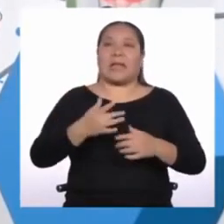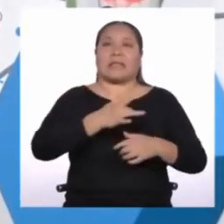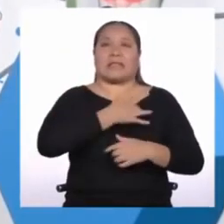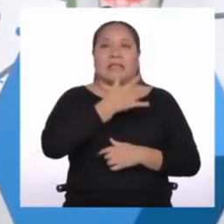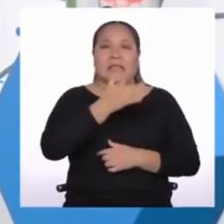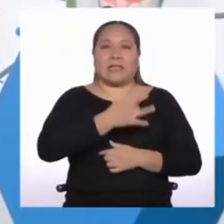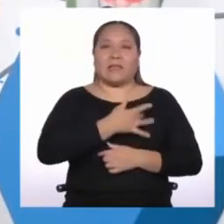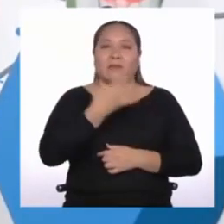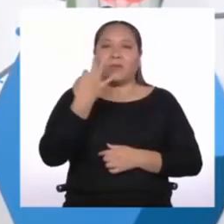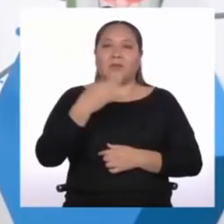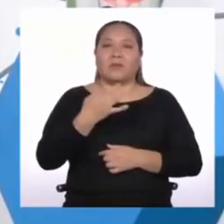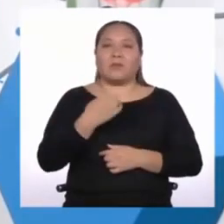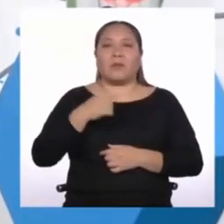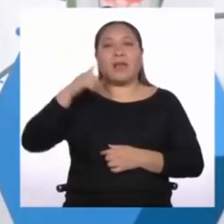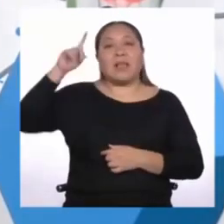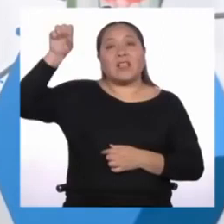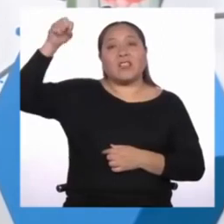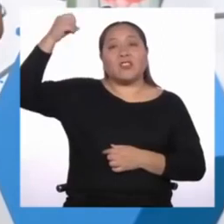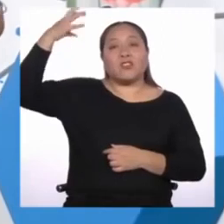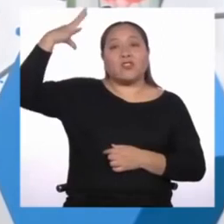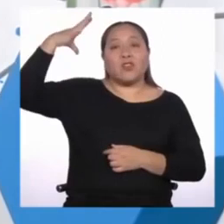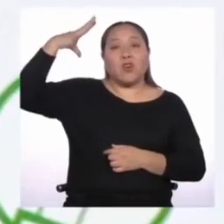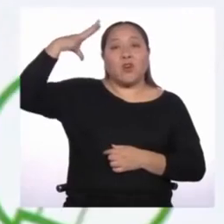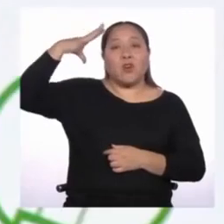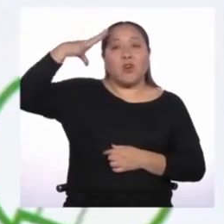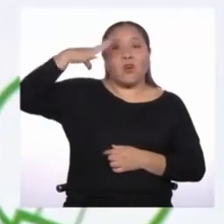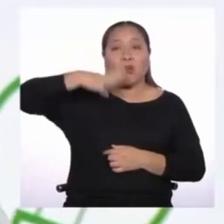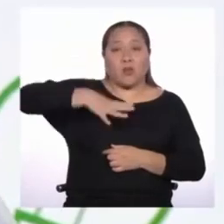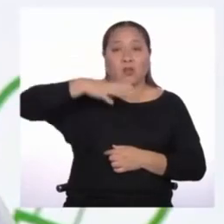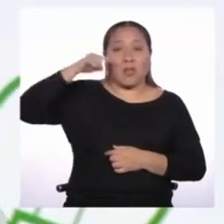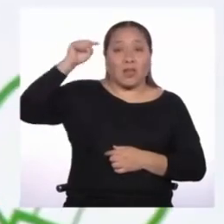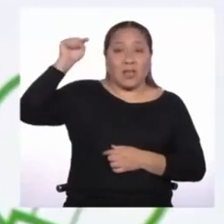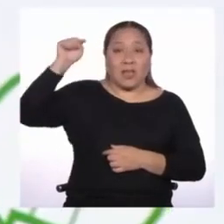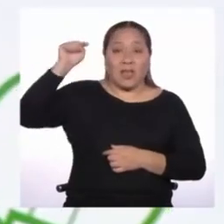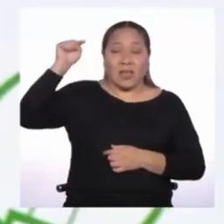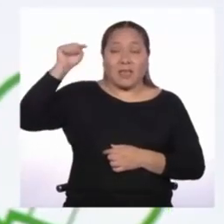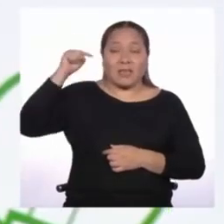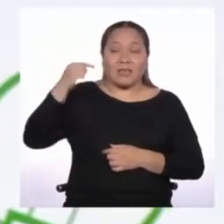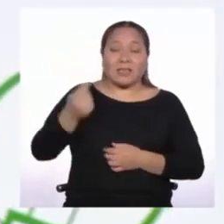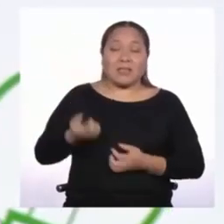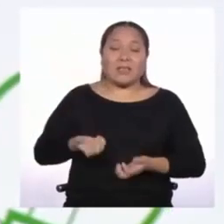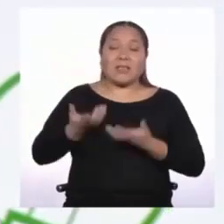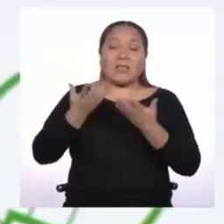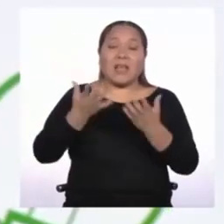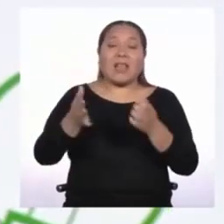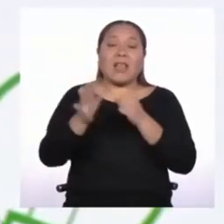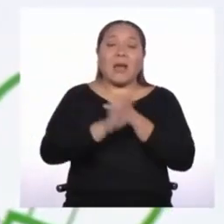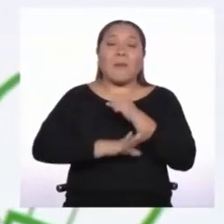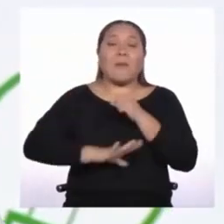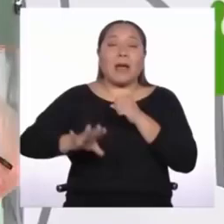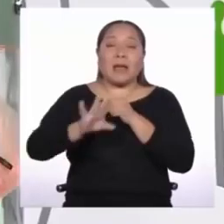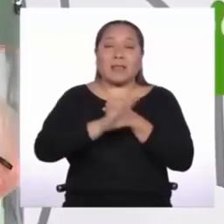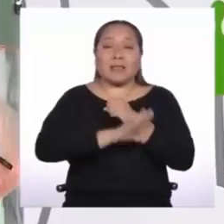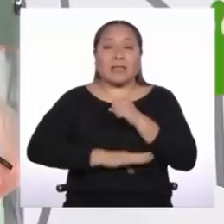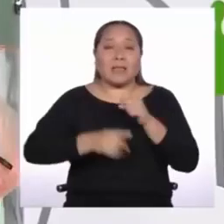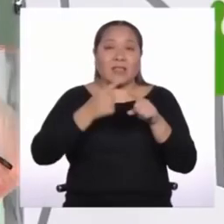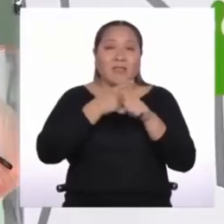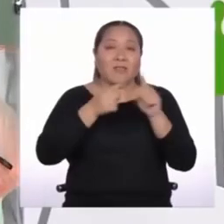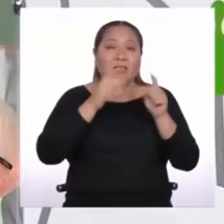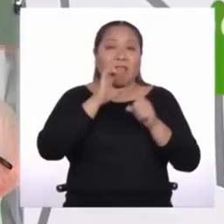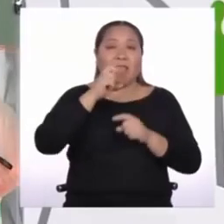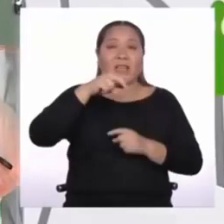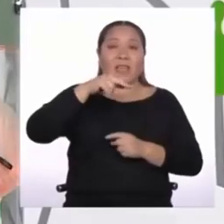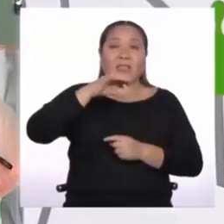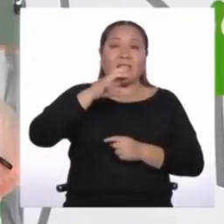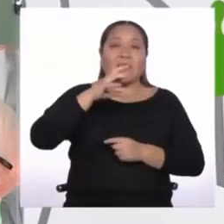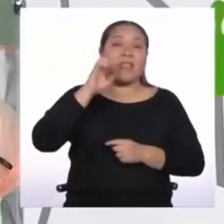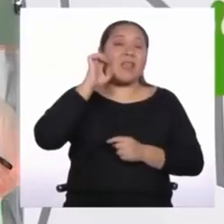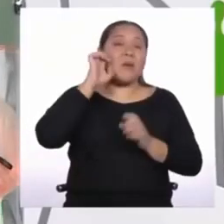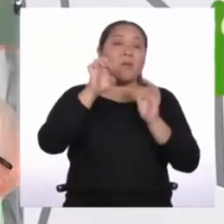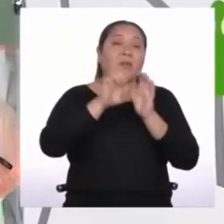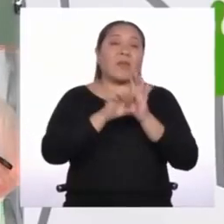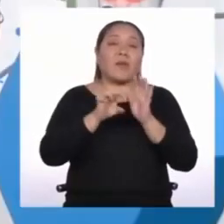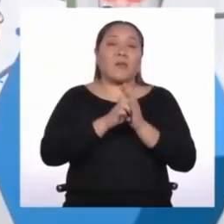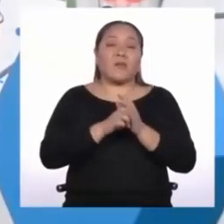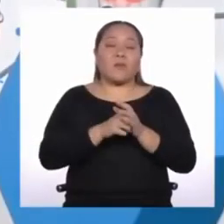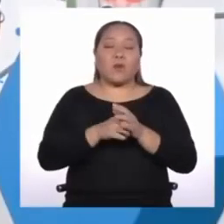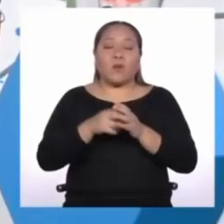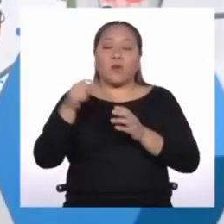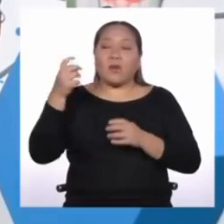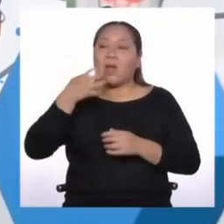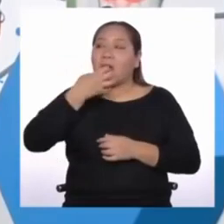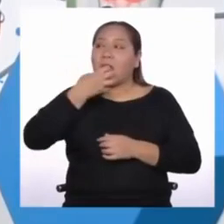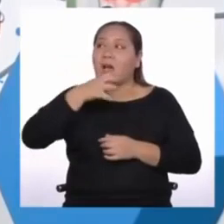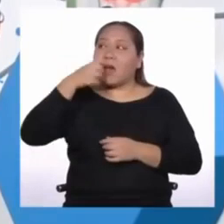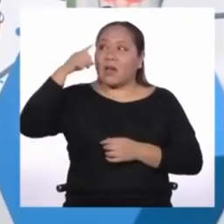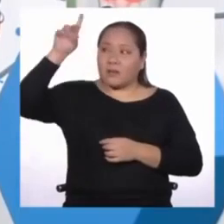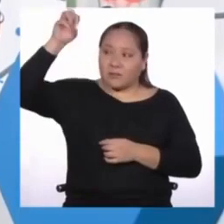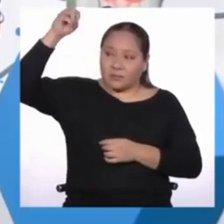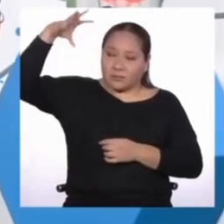es, me refiero al sol. El sol da origen a distintas fuentes de energía, como por ejemplo los combustibles fósiles, debido a que su calor